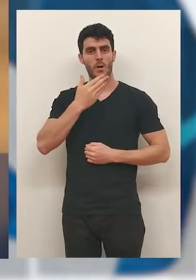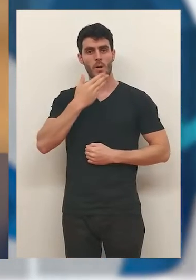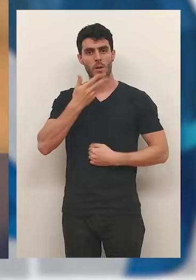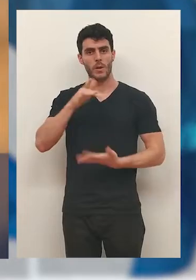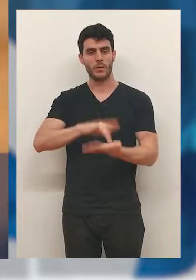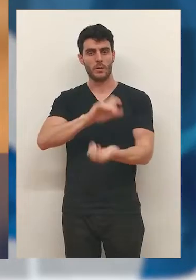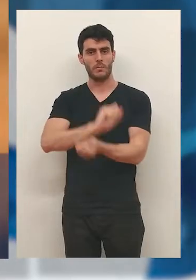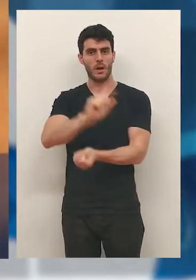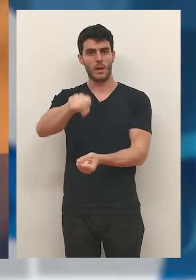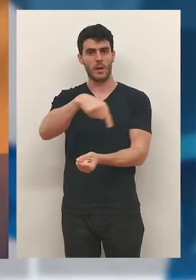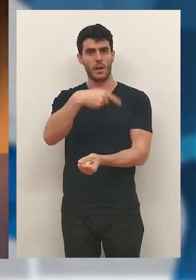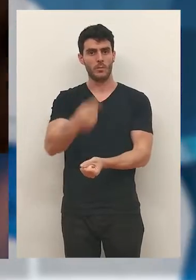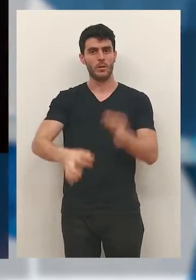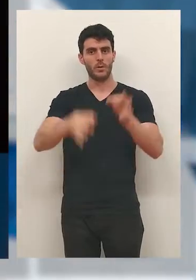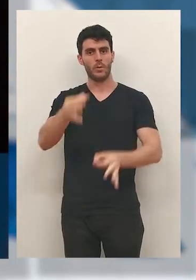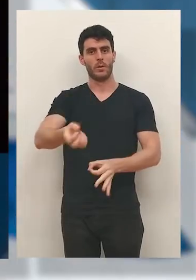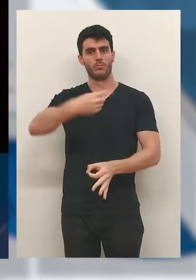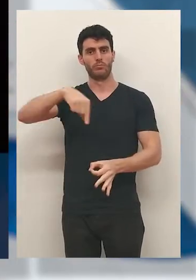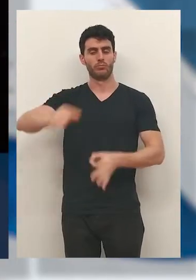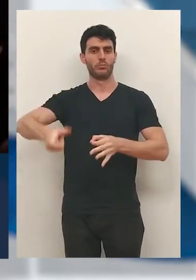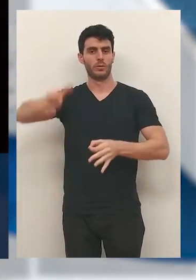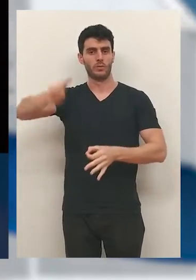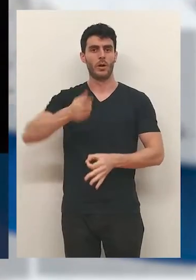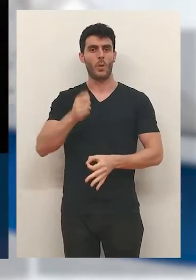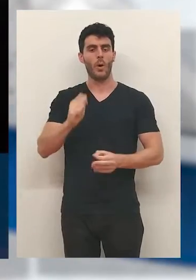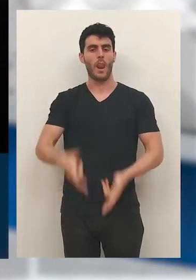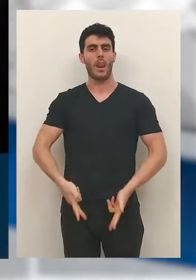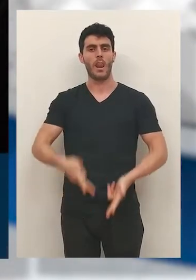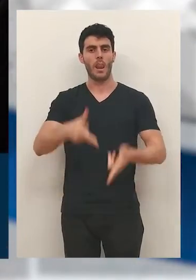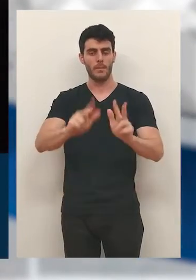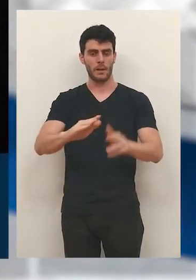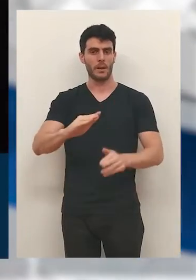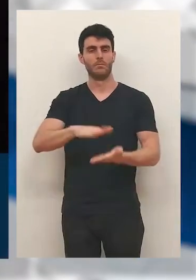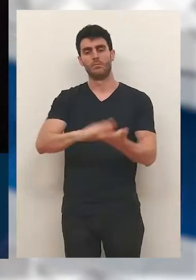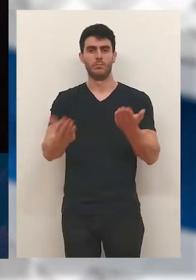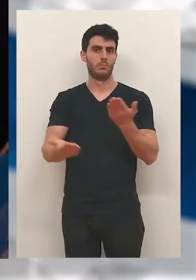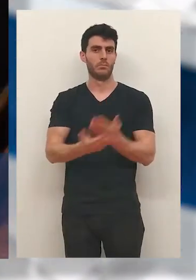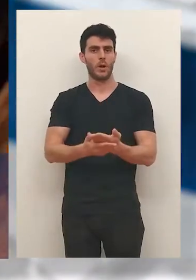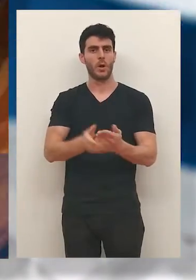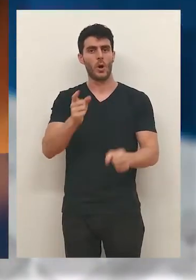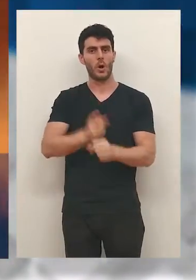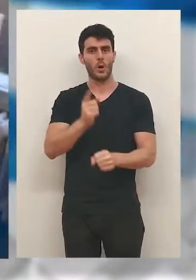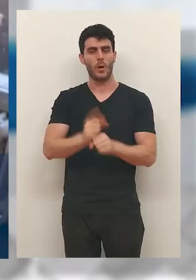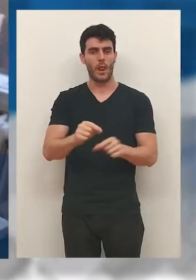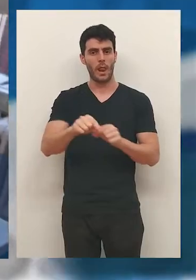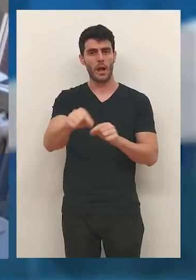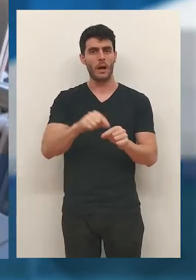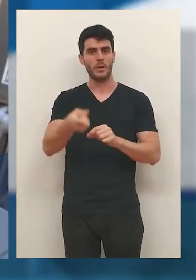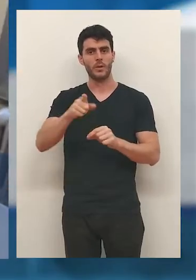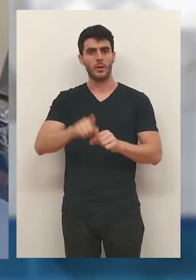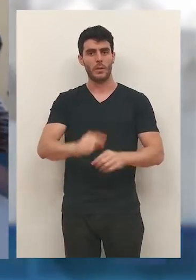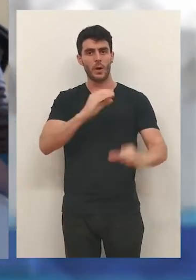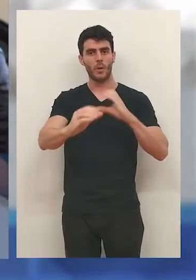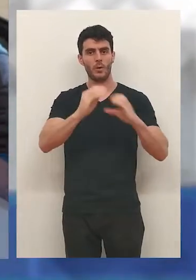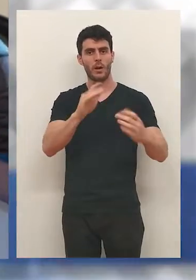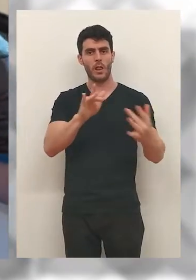en los baños de un local de ocio y tras ser arrestado y pasar a disposición judicial, el juez ha decretado su libertad con cargos con orden de alejamiento de la